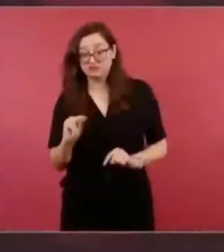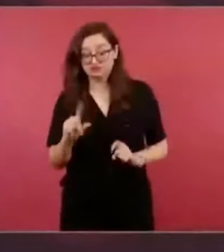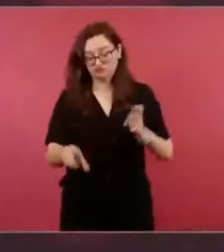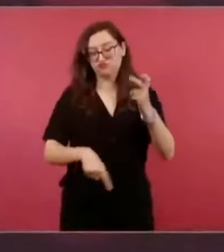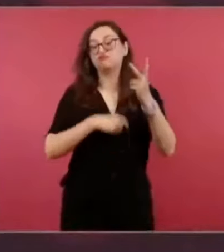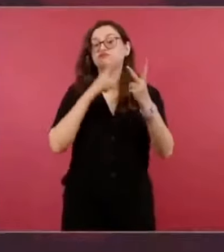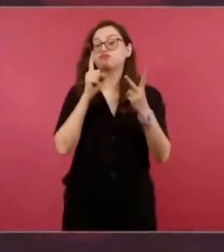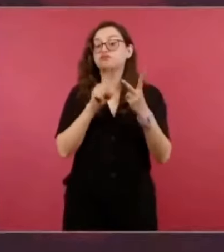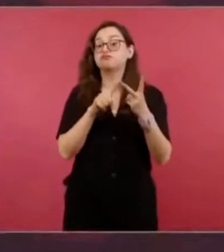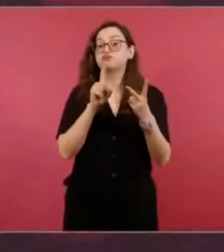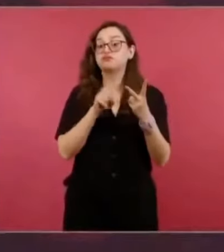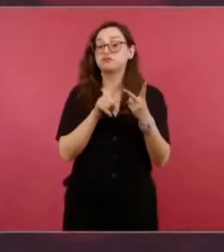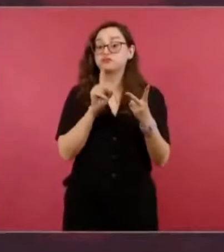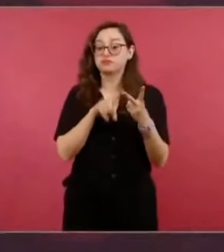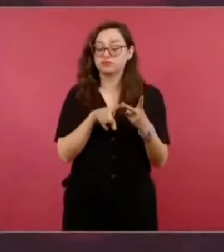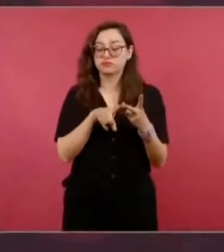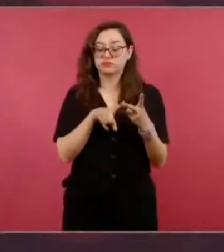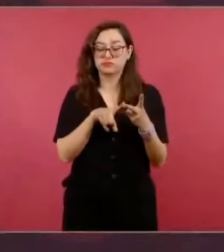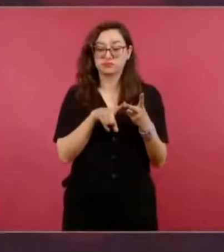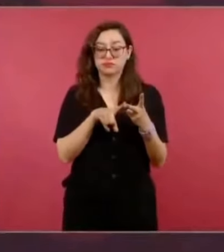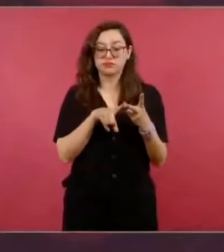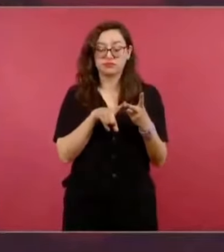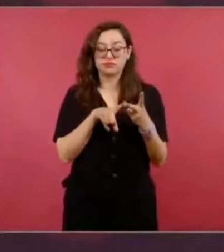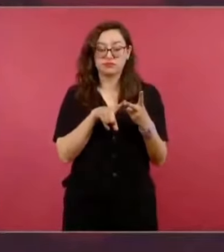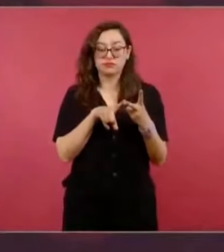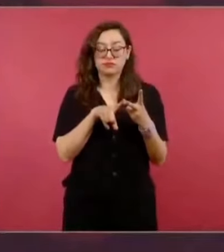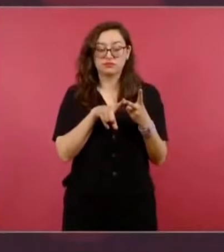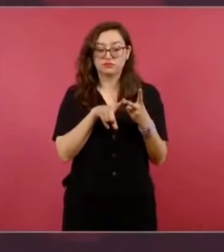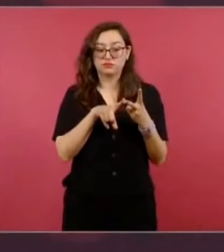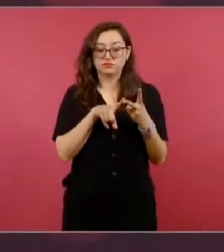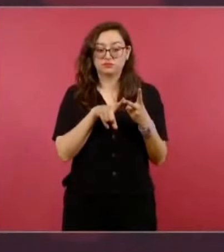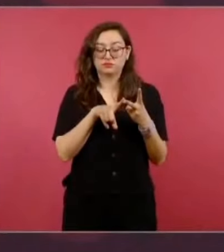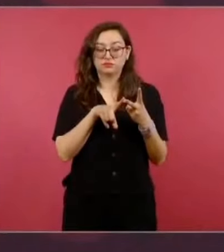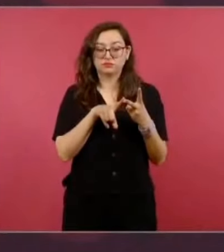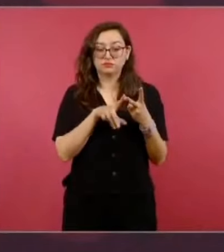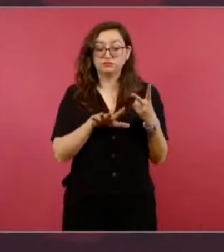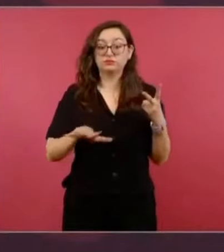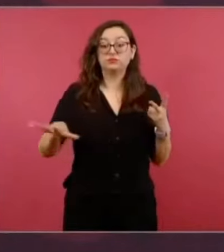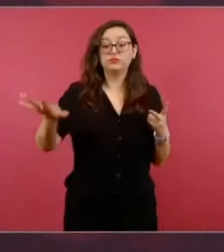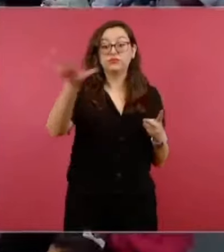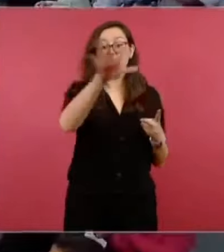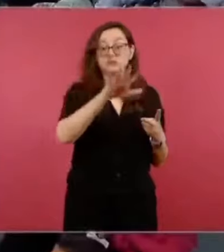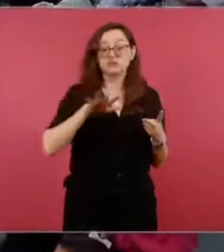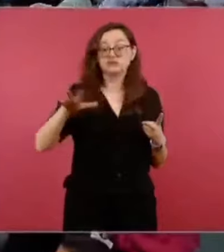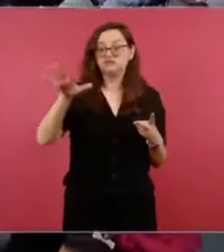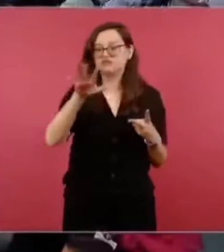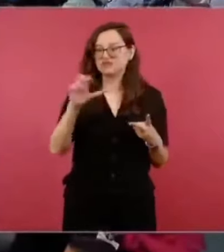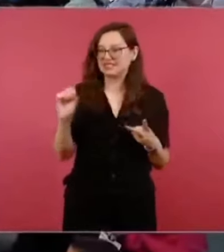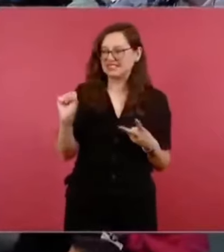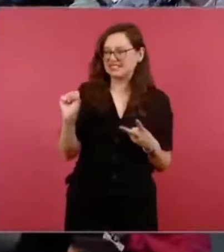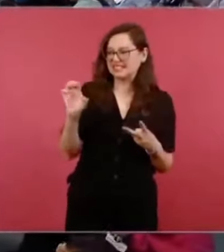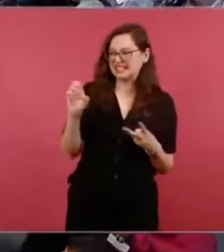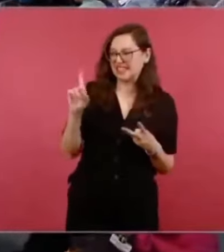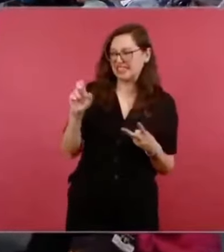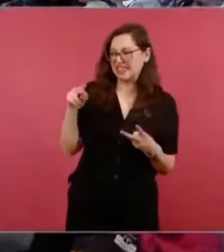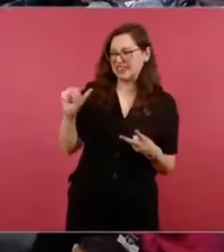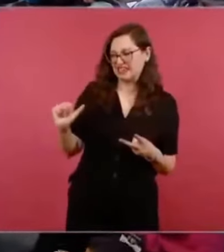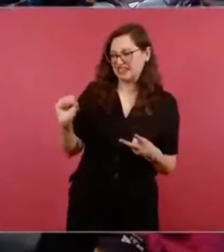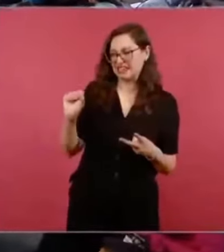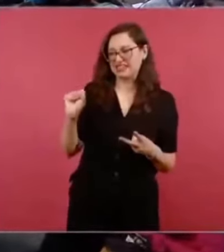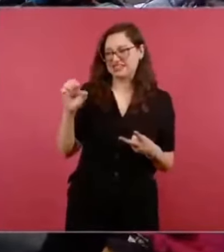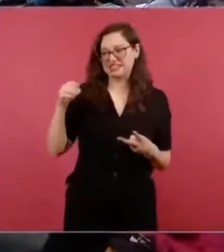la percepción que tiene de la Secretaría de Marina y la Secretaría de la Defensa,